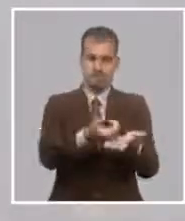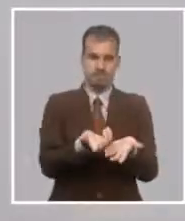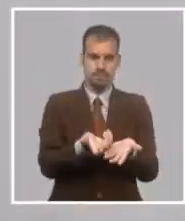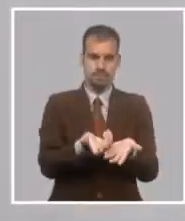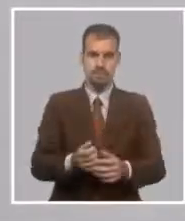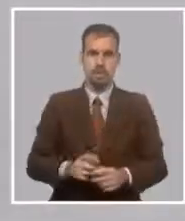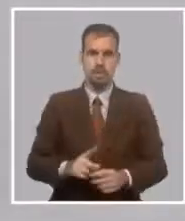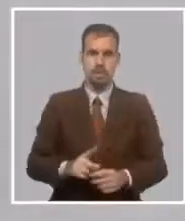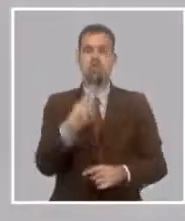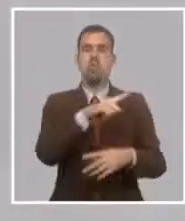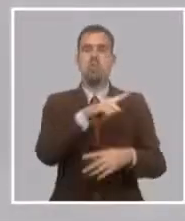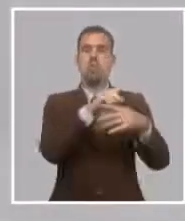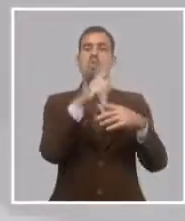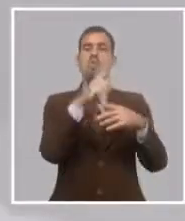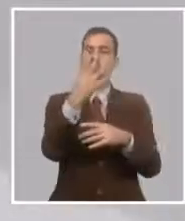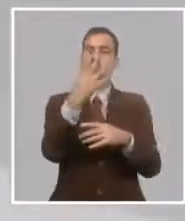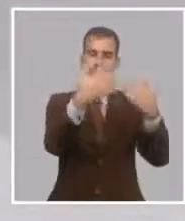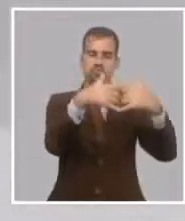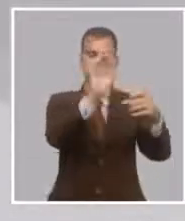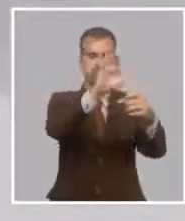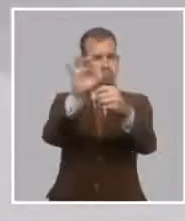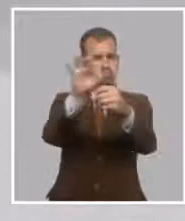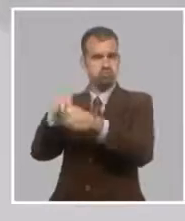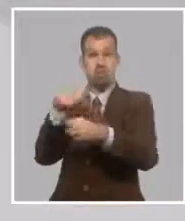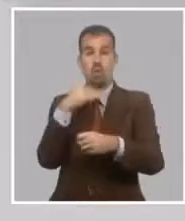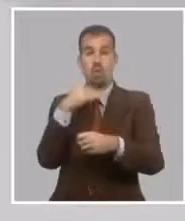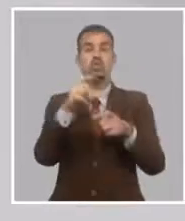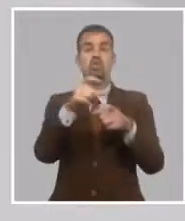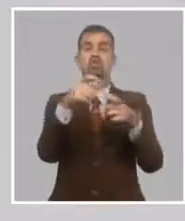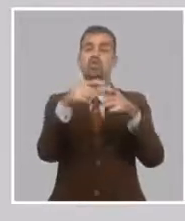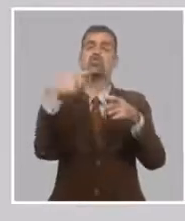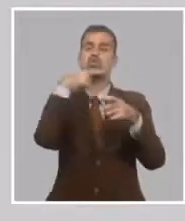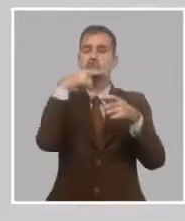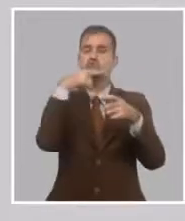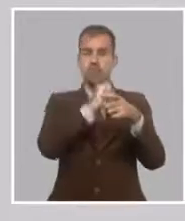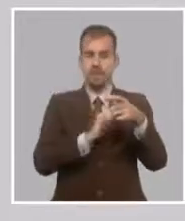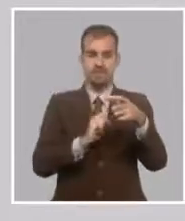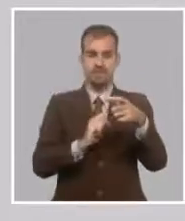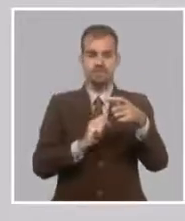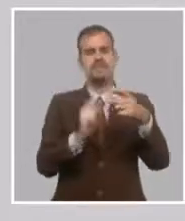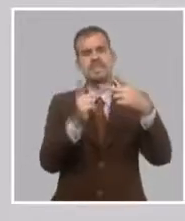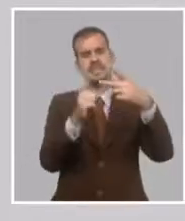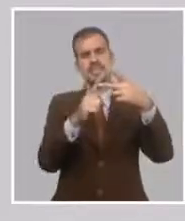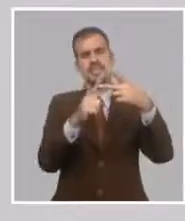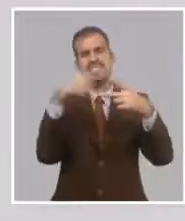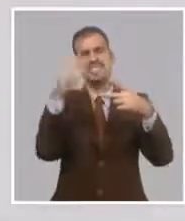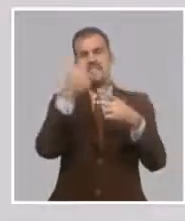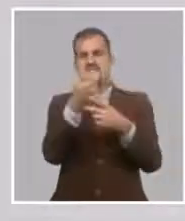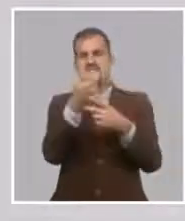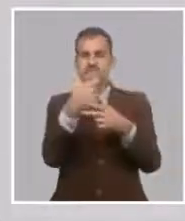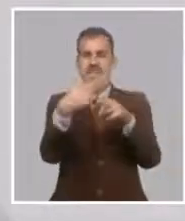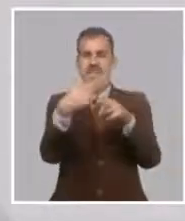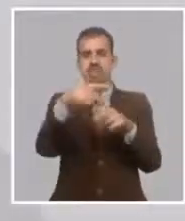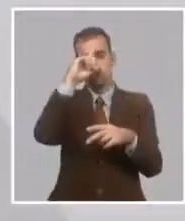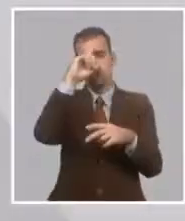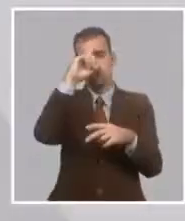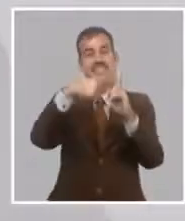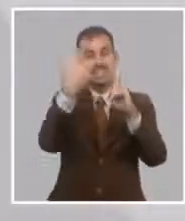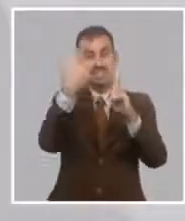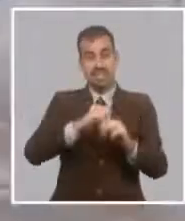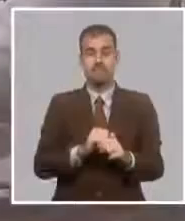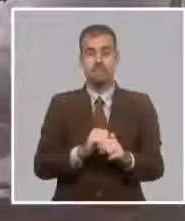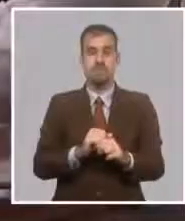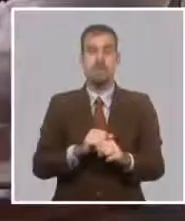cuatro producciones, la de tomate, la de soya, la de cerdo y la de ganado menor. Se incorporan a las que ya se estaban